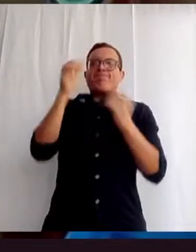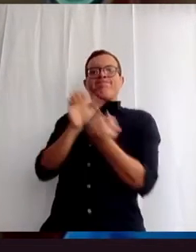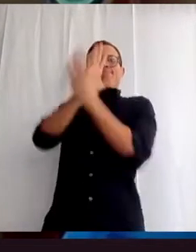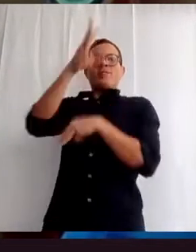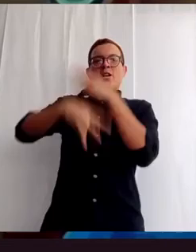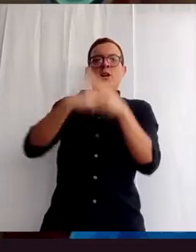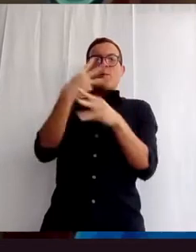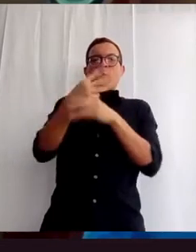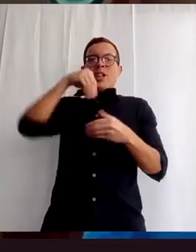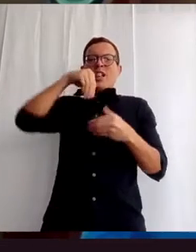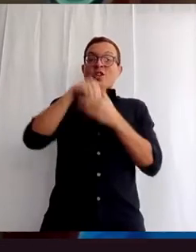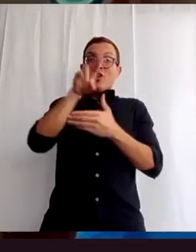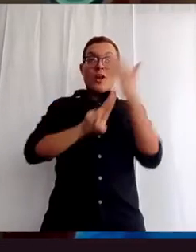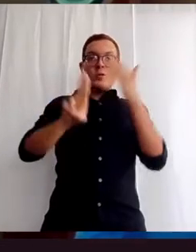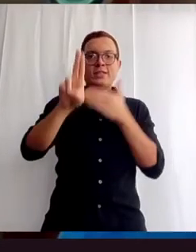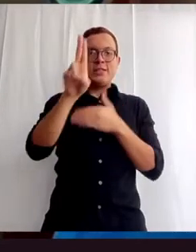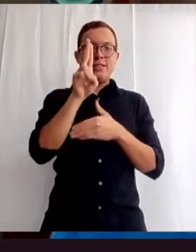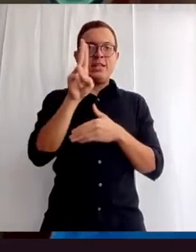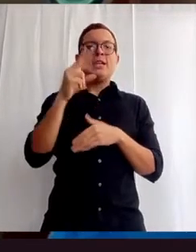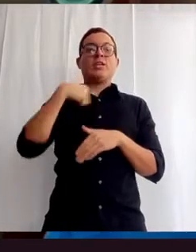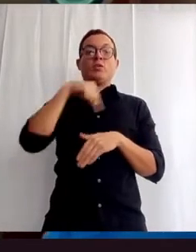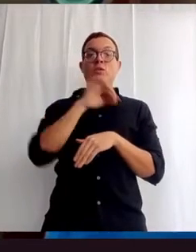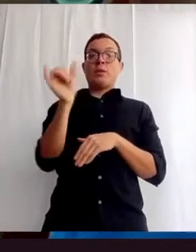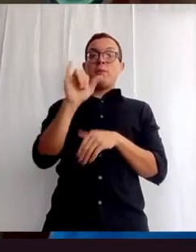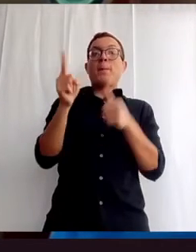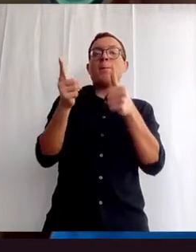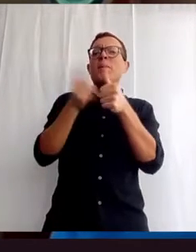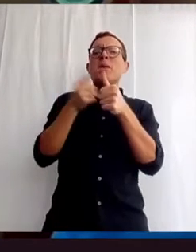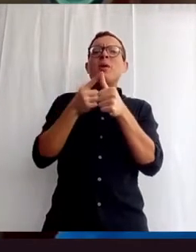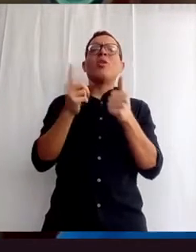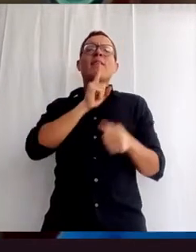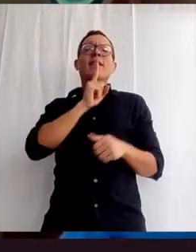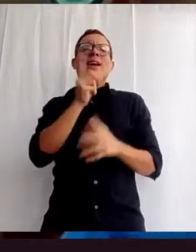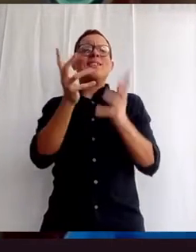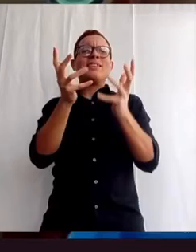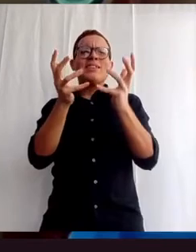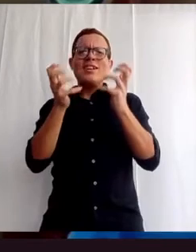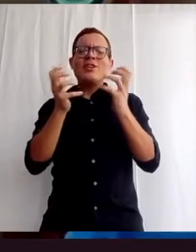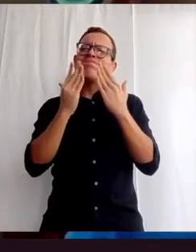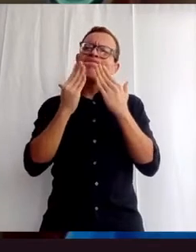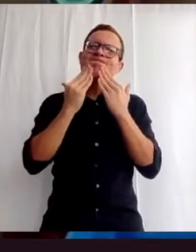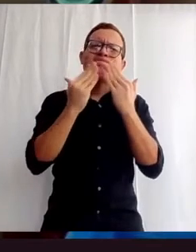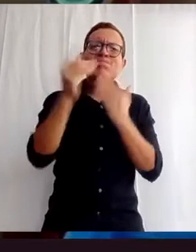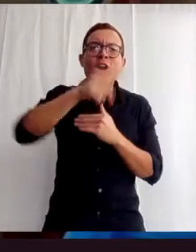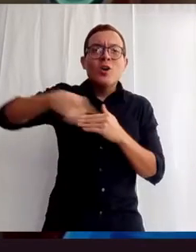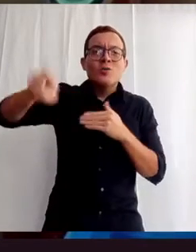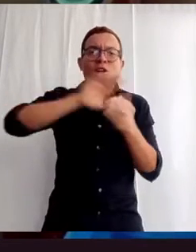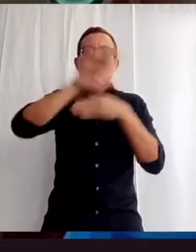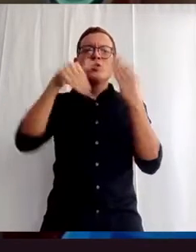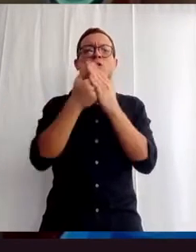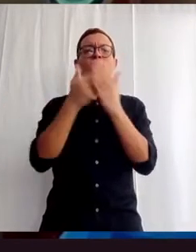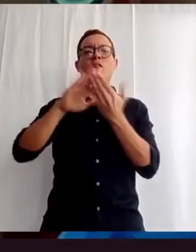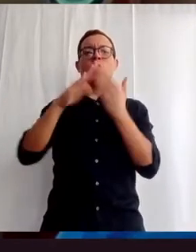nuestra universidad. En primer lugar, quiero agradecer a toda la comunidad universitaria